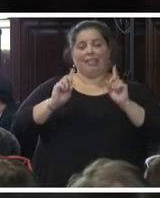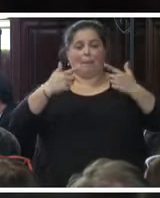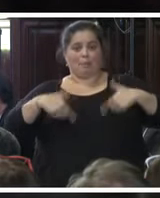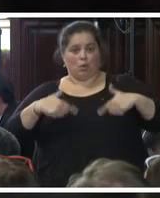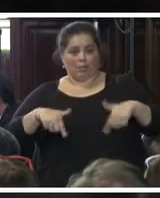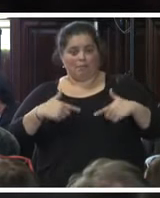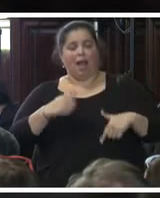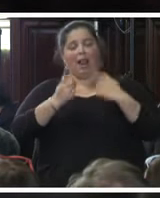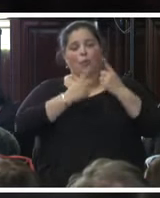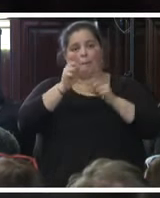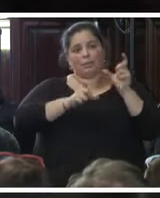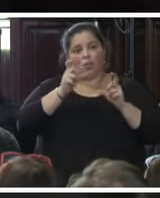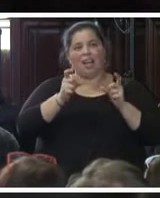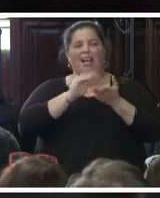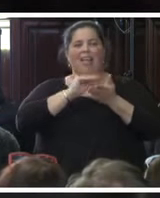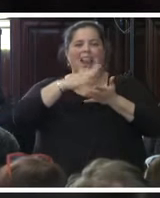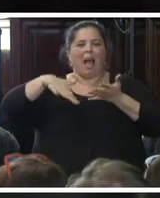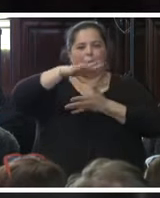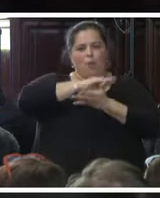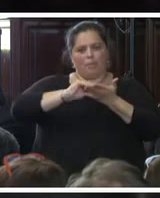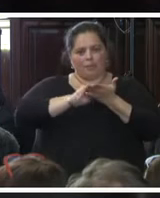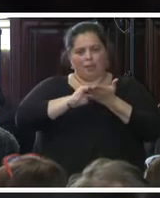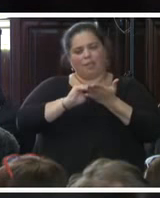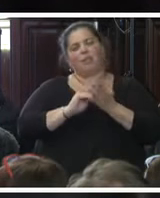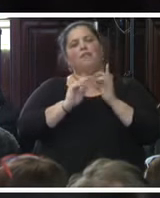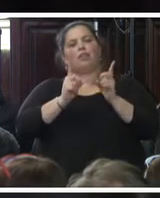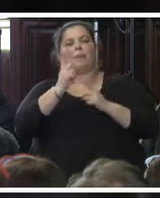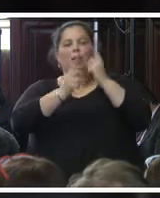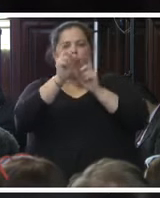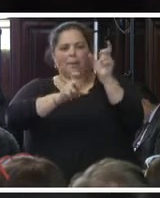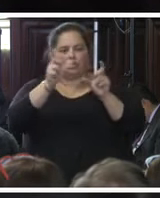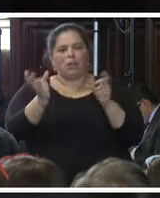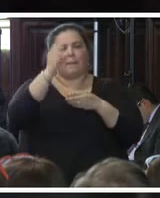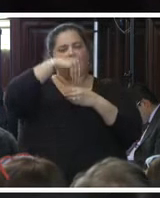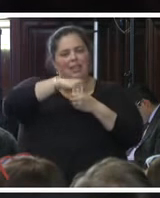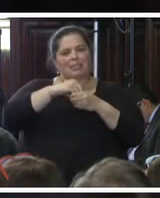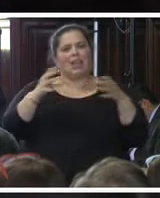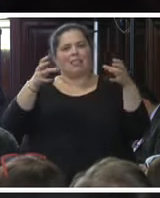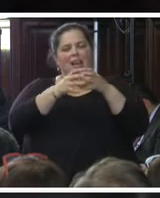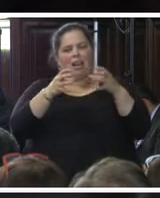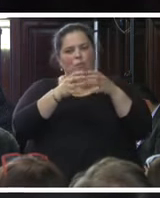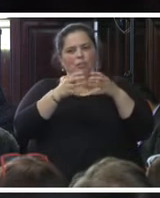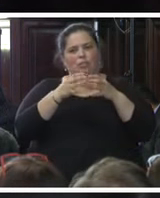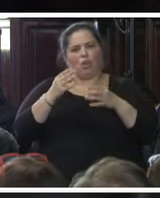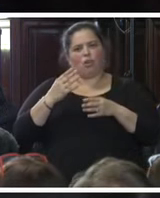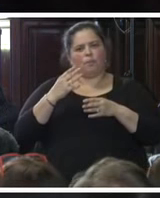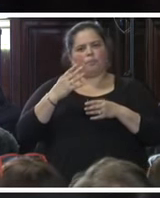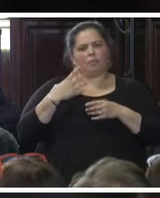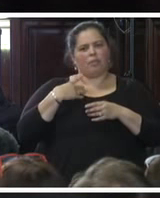administrativo incluso, individuos considerados pertenecientes a la agrupación delictiva que se considera tuvo